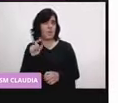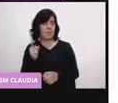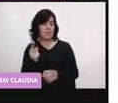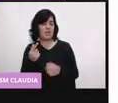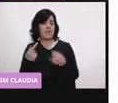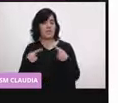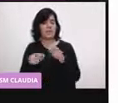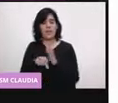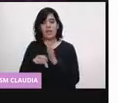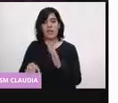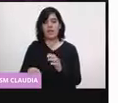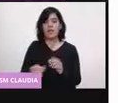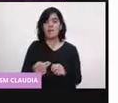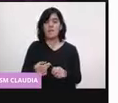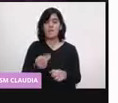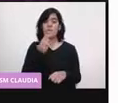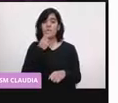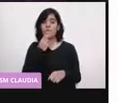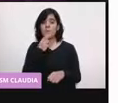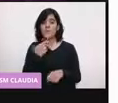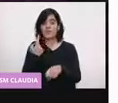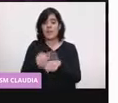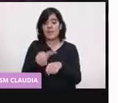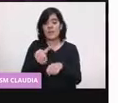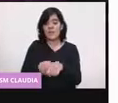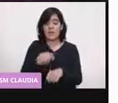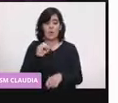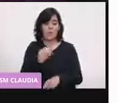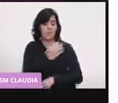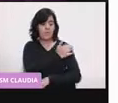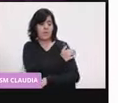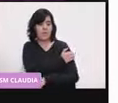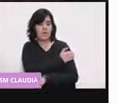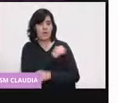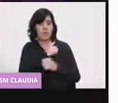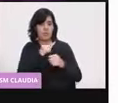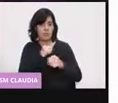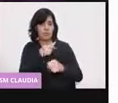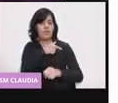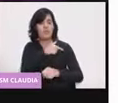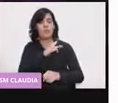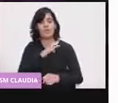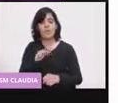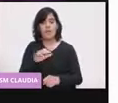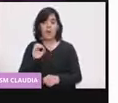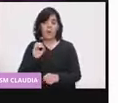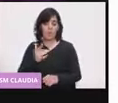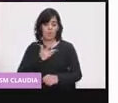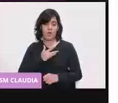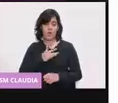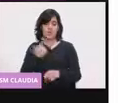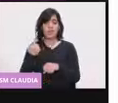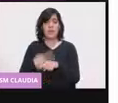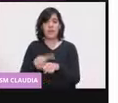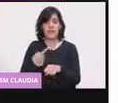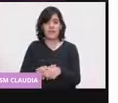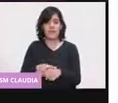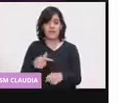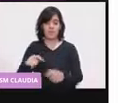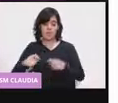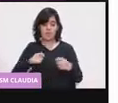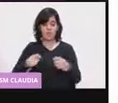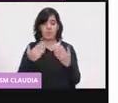descompensado, un hipertenso descompensado, un cardiópata descompensado, pues no debe